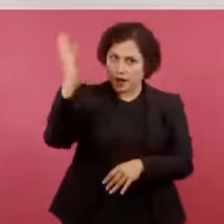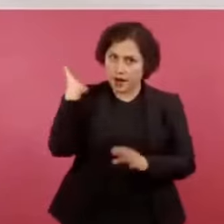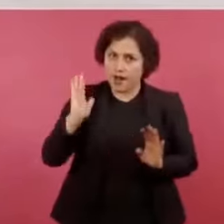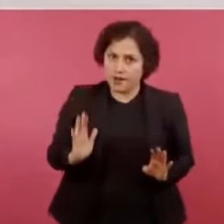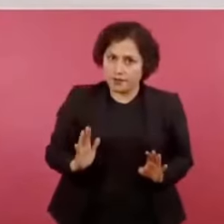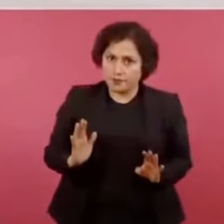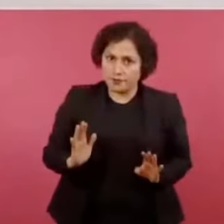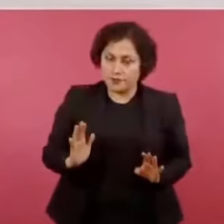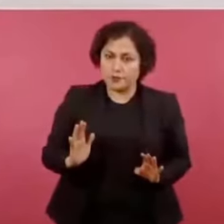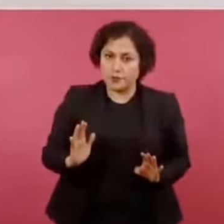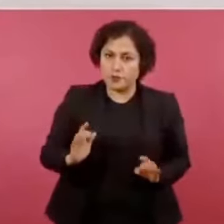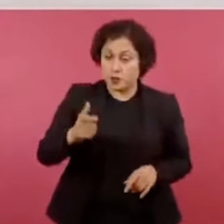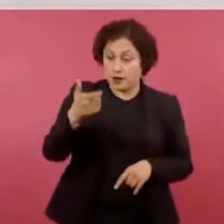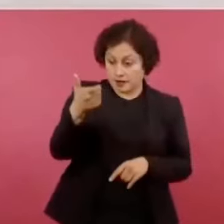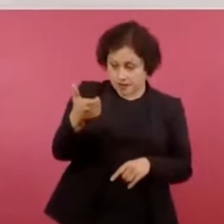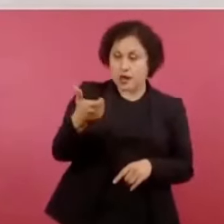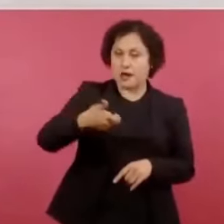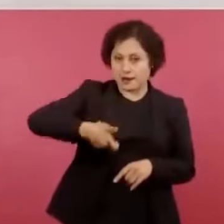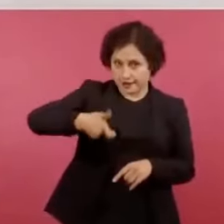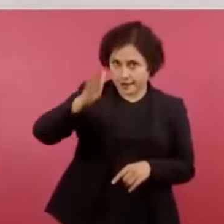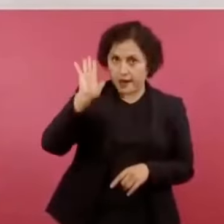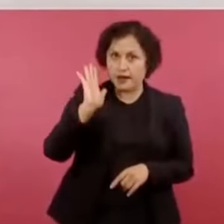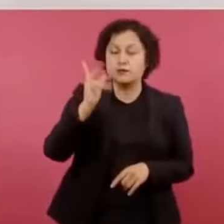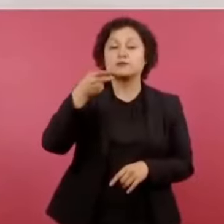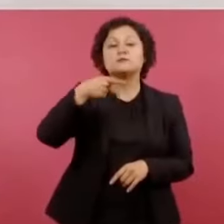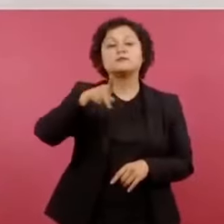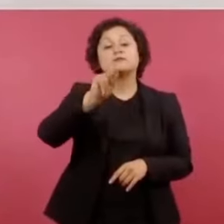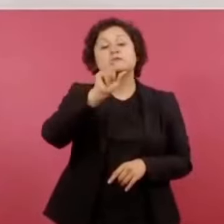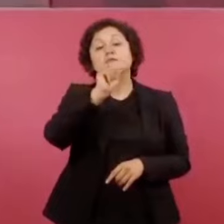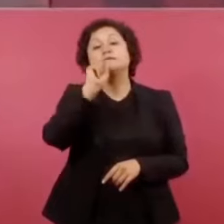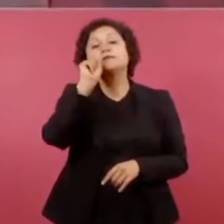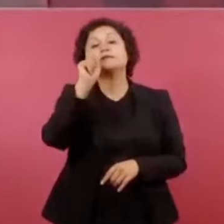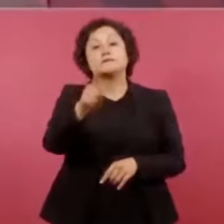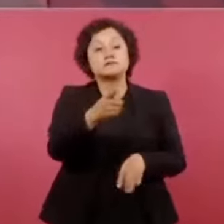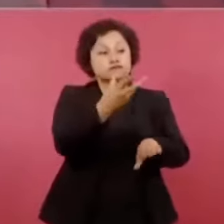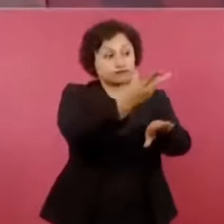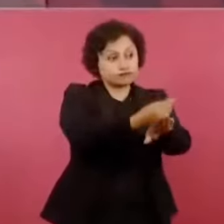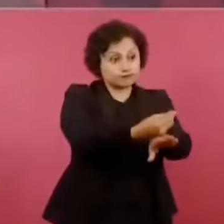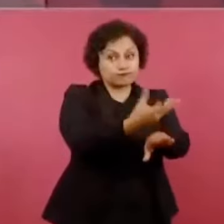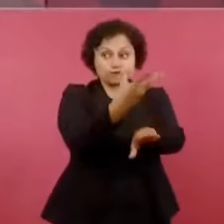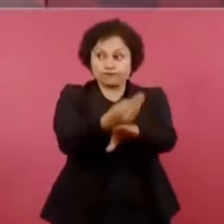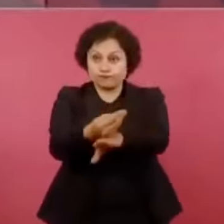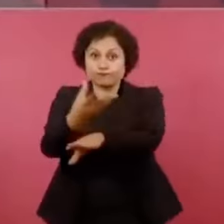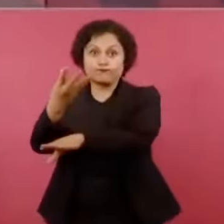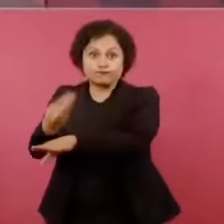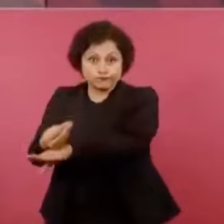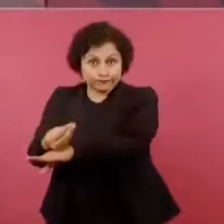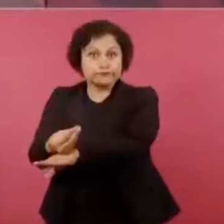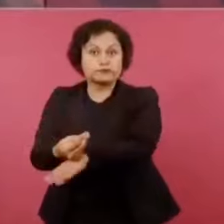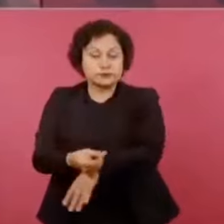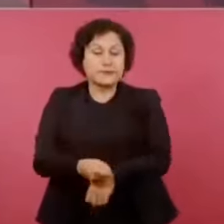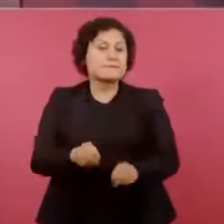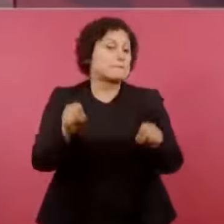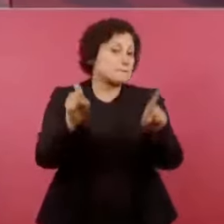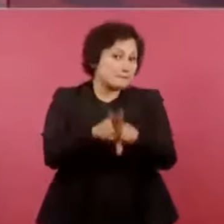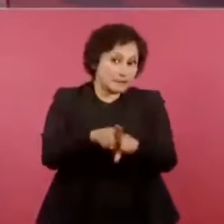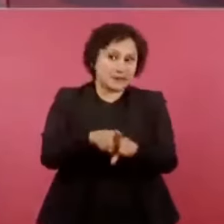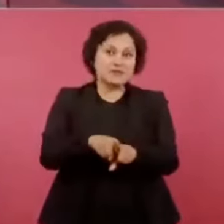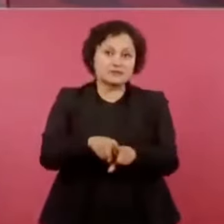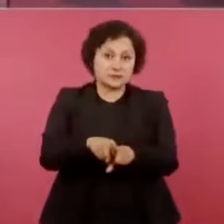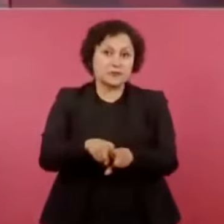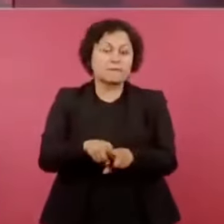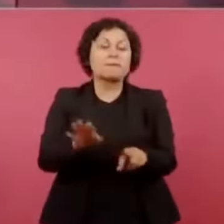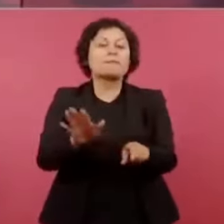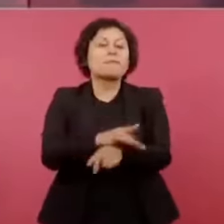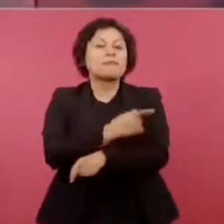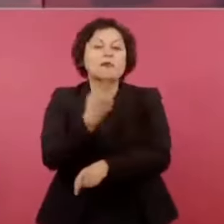económicos, sino en cuanto a mantenimiento, porque por los